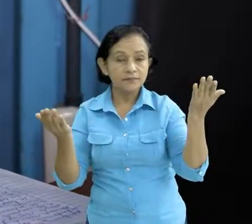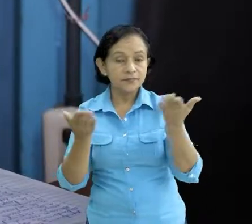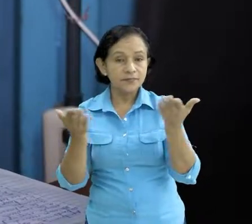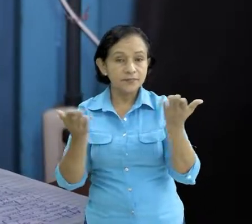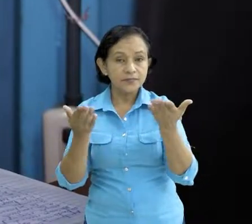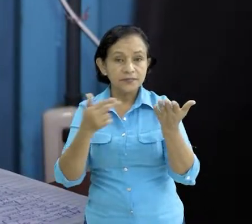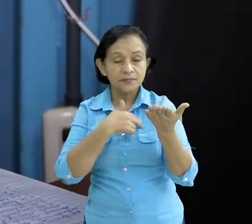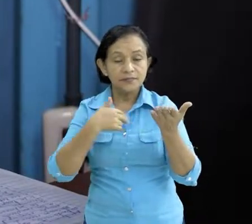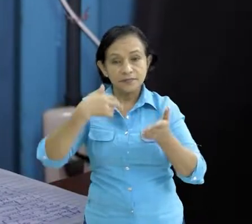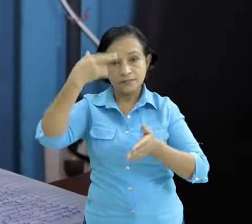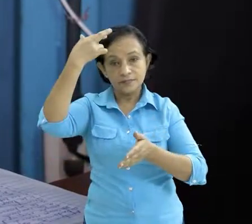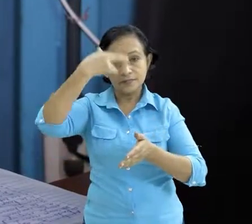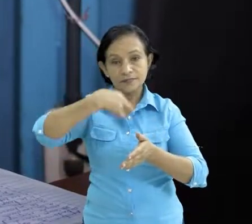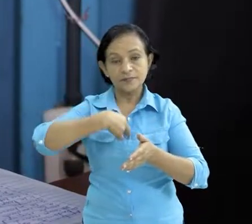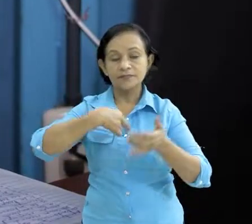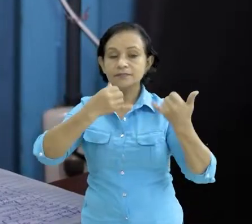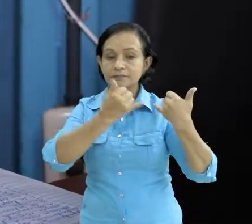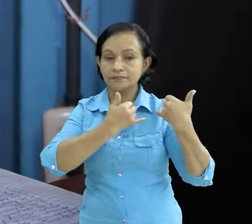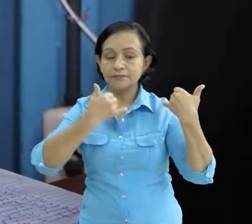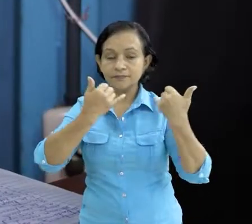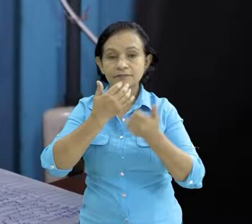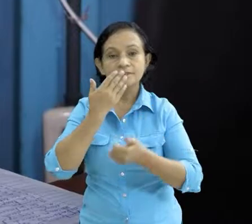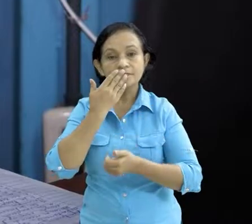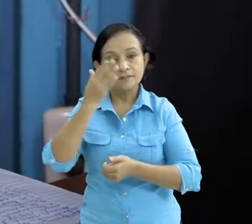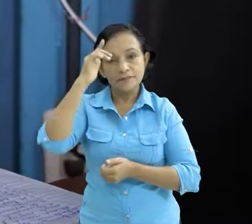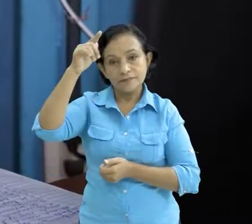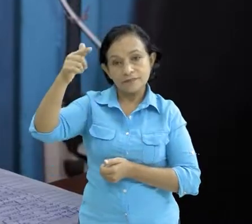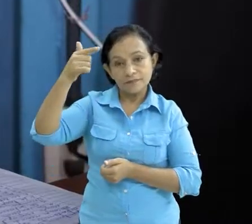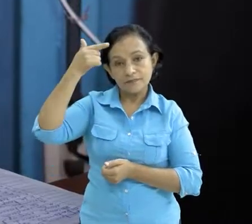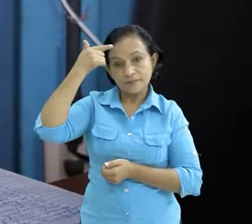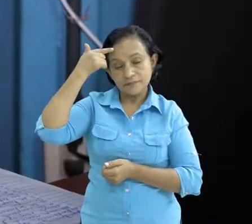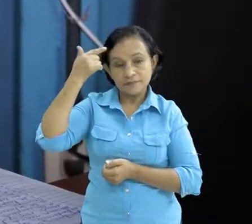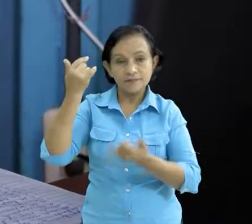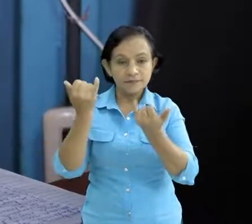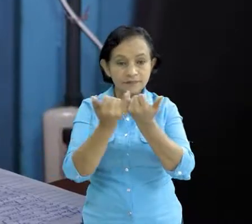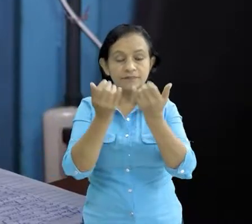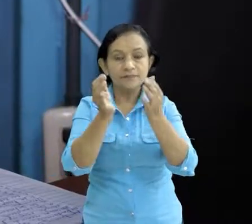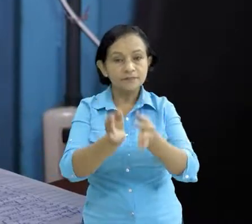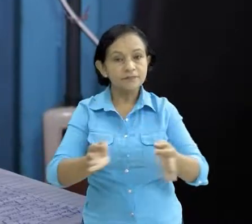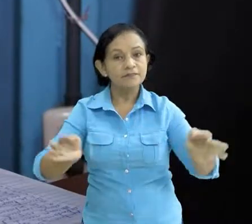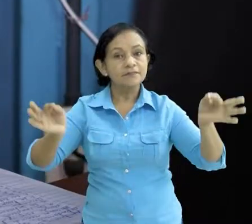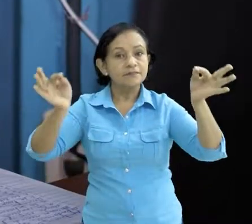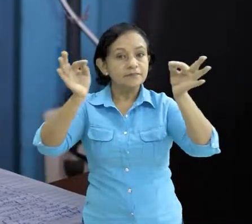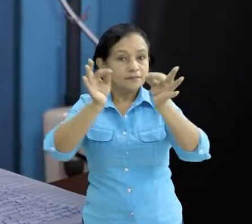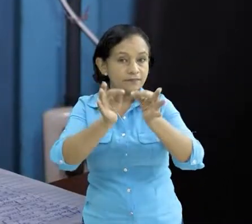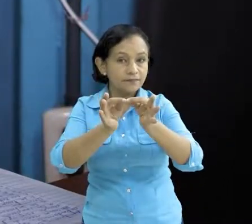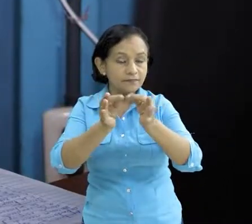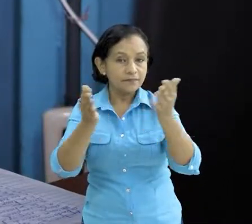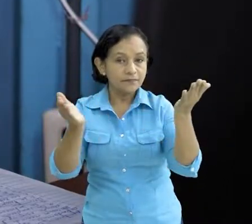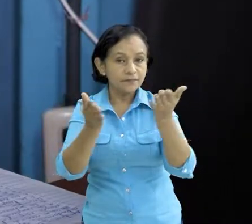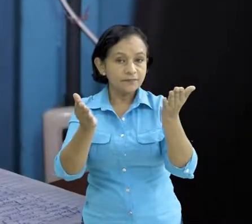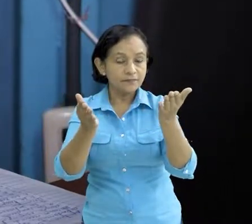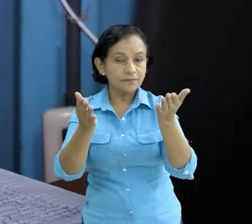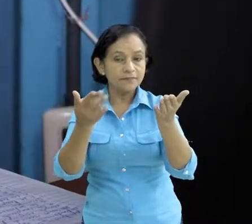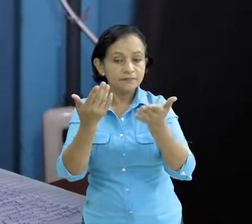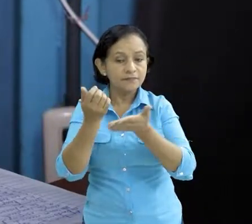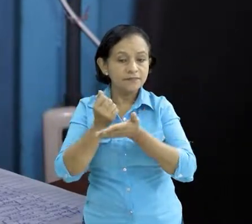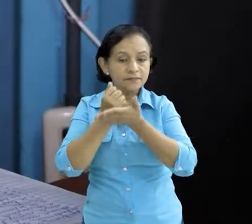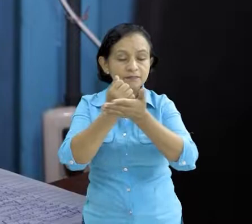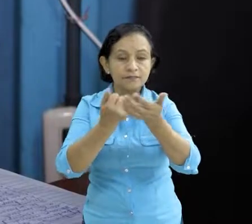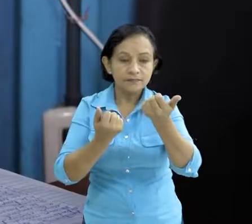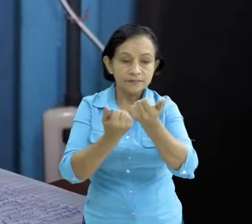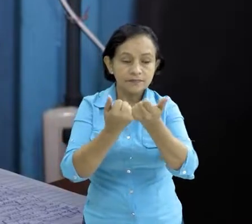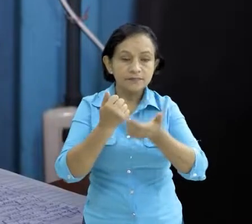responsable de una institución de nuestro gobierno también es importante que uno aporte